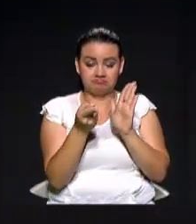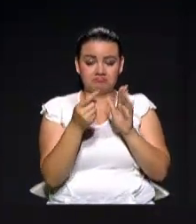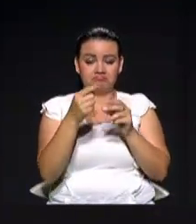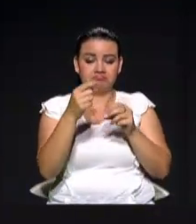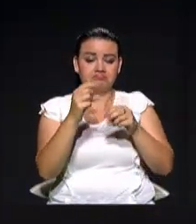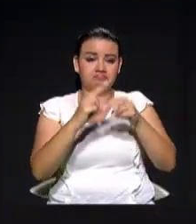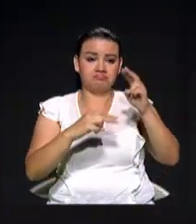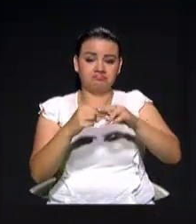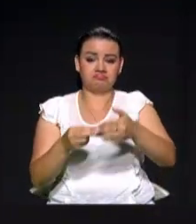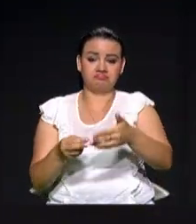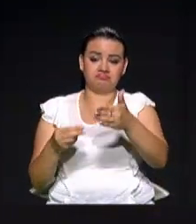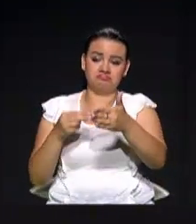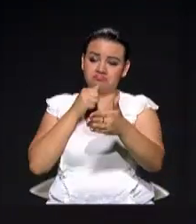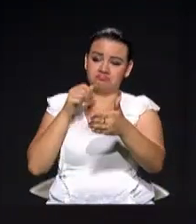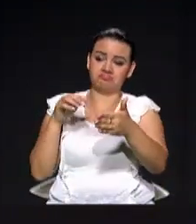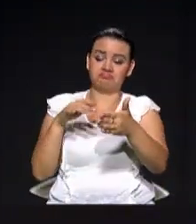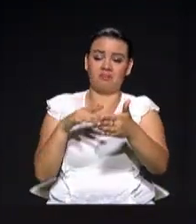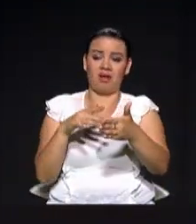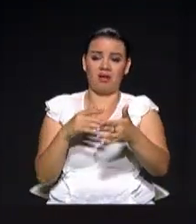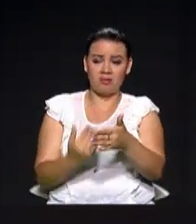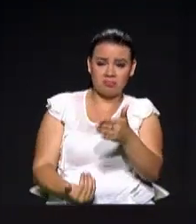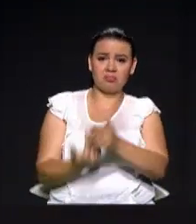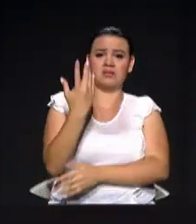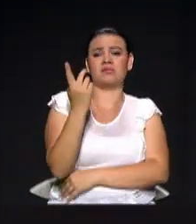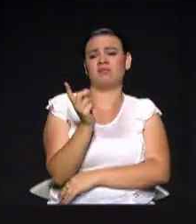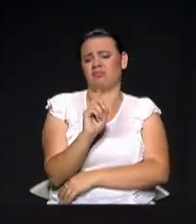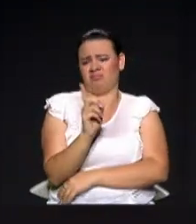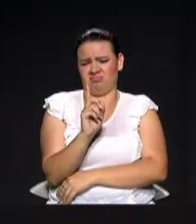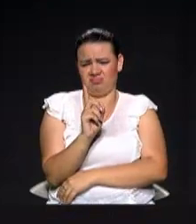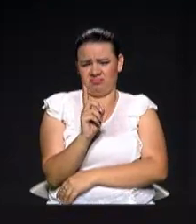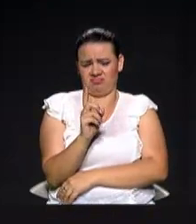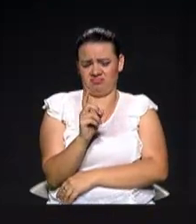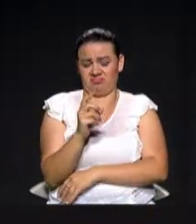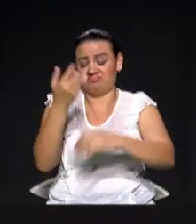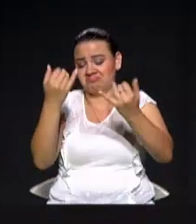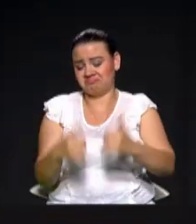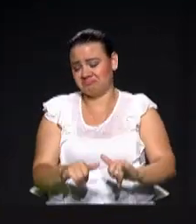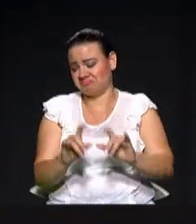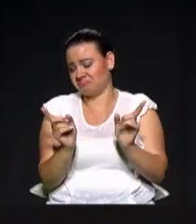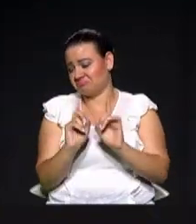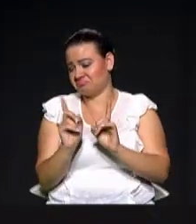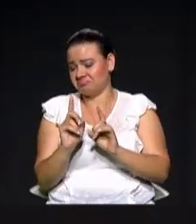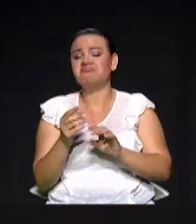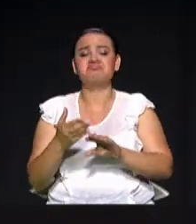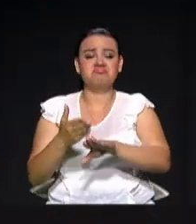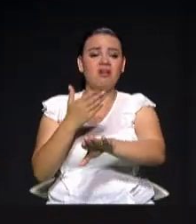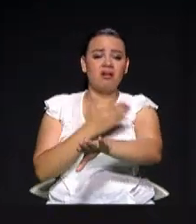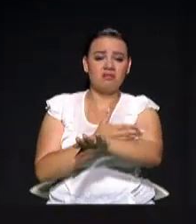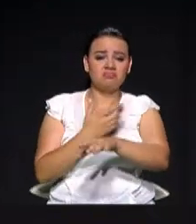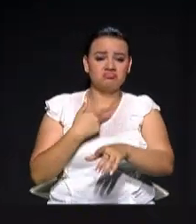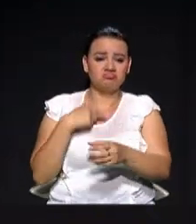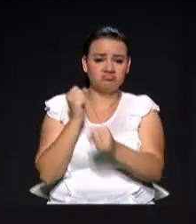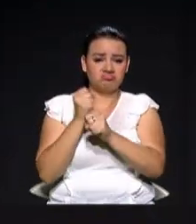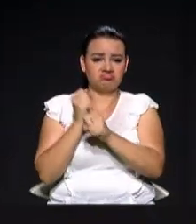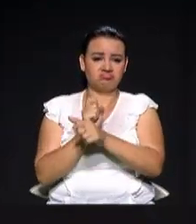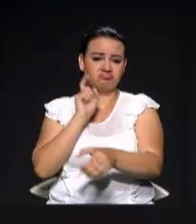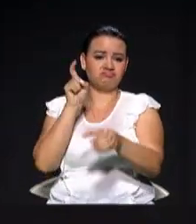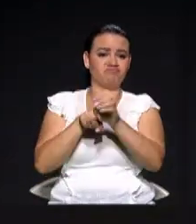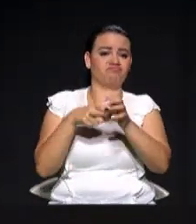va a terminar. Yo trabajé en la auditoría de empresas públicas. ¿Cómo si hacemos proyectos